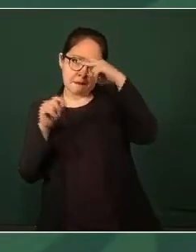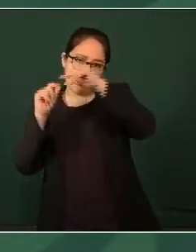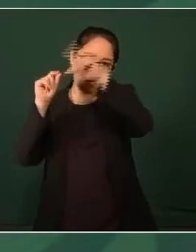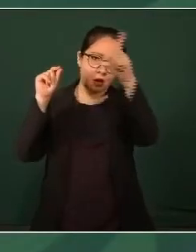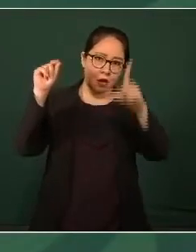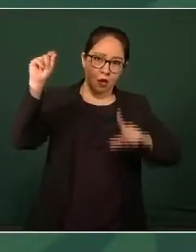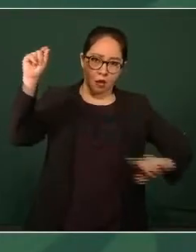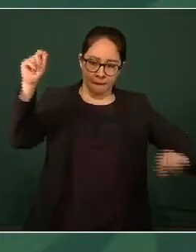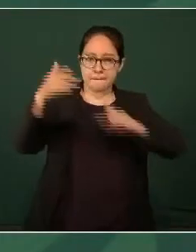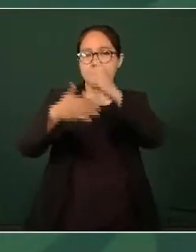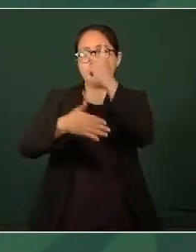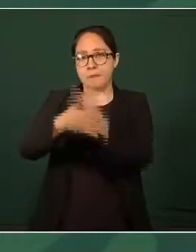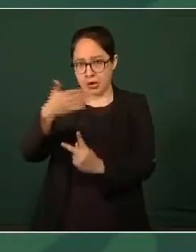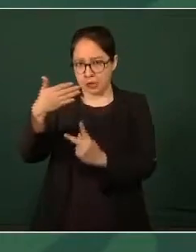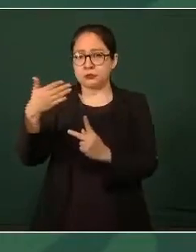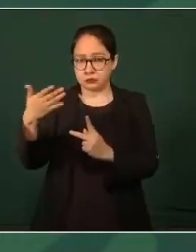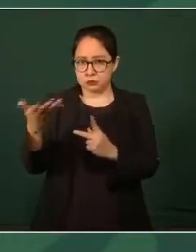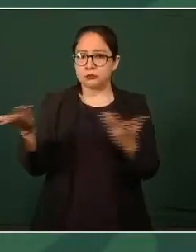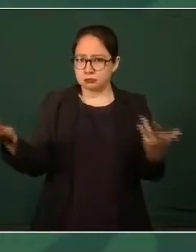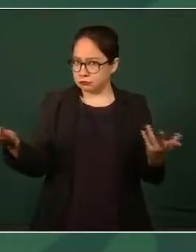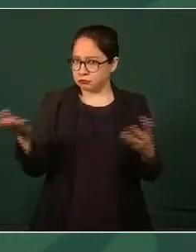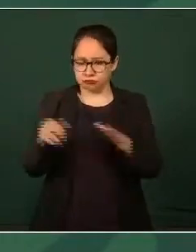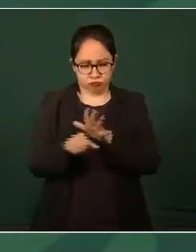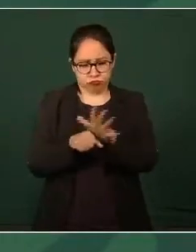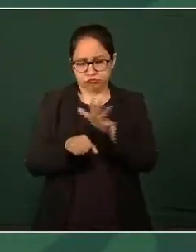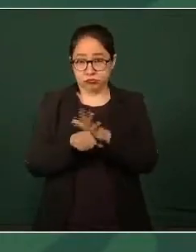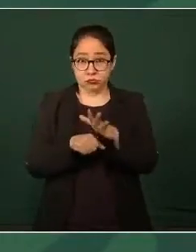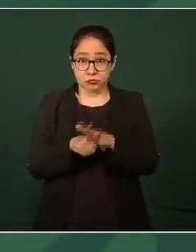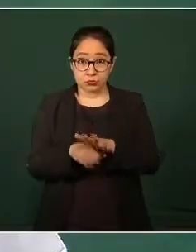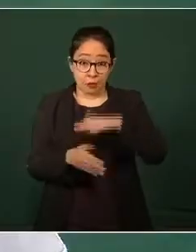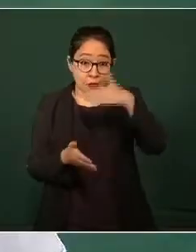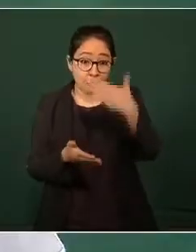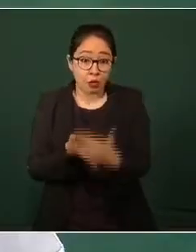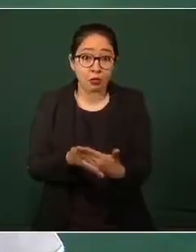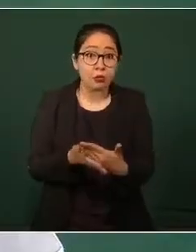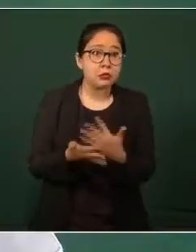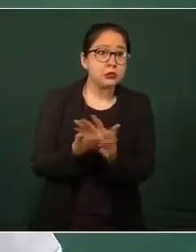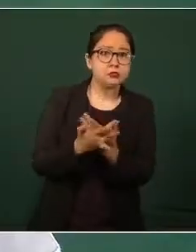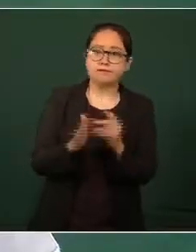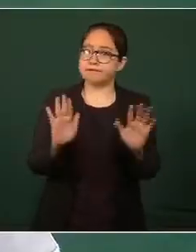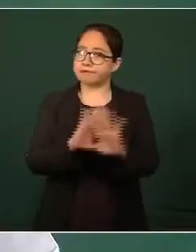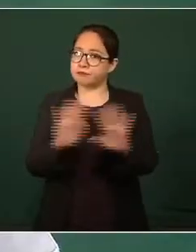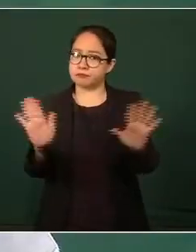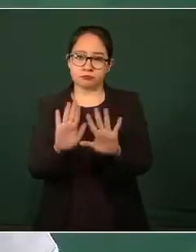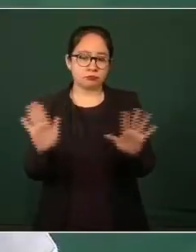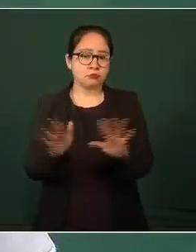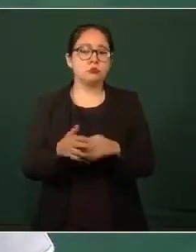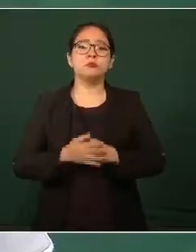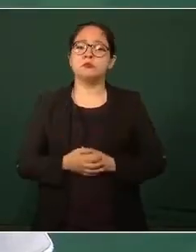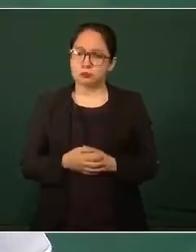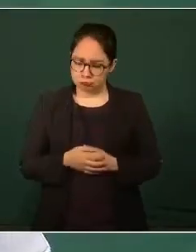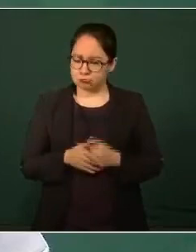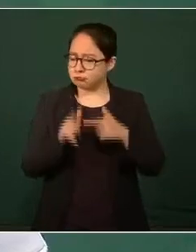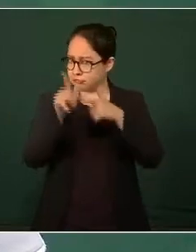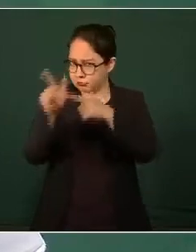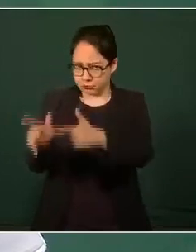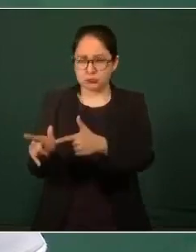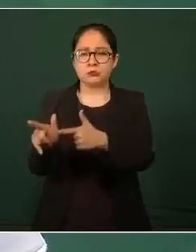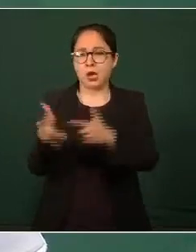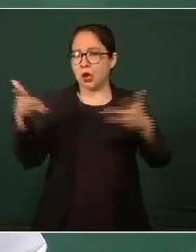vacunación no se va a detener y se va a cumplir